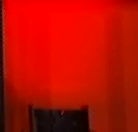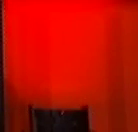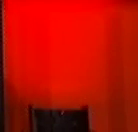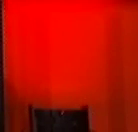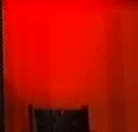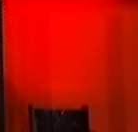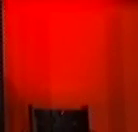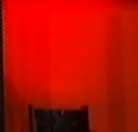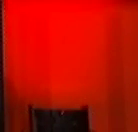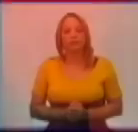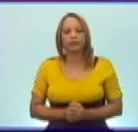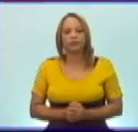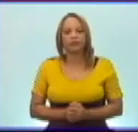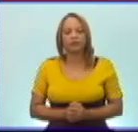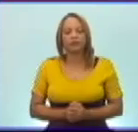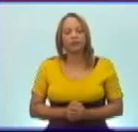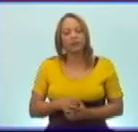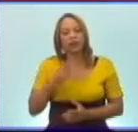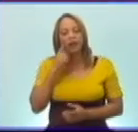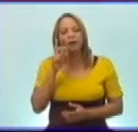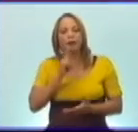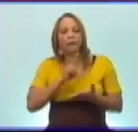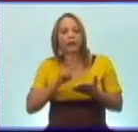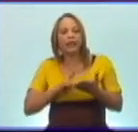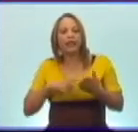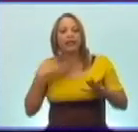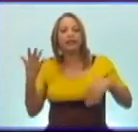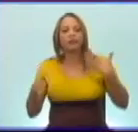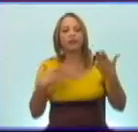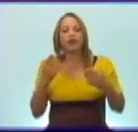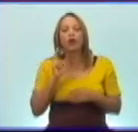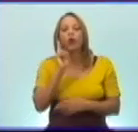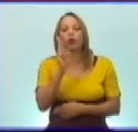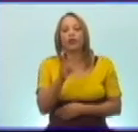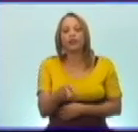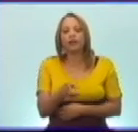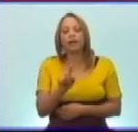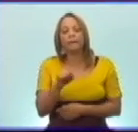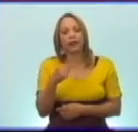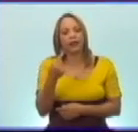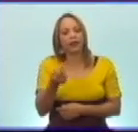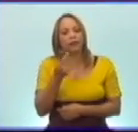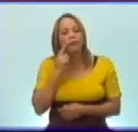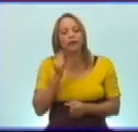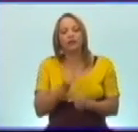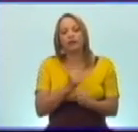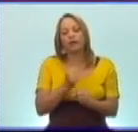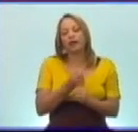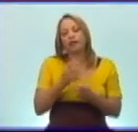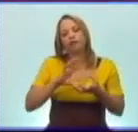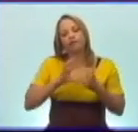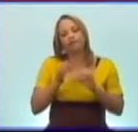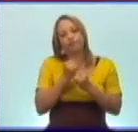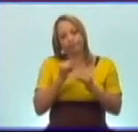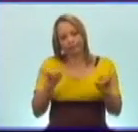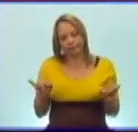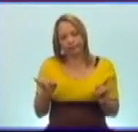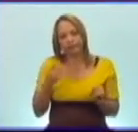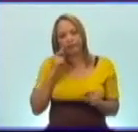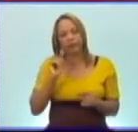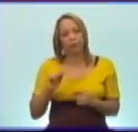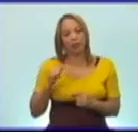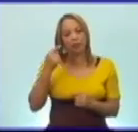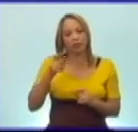Vamos a leer las actividades e ir orientándolos para que puedan trabajar de forma independiente. En la